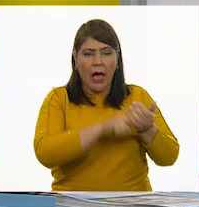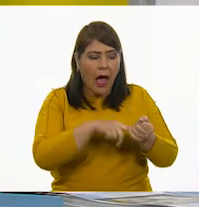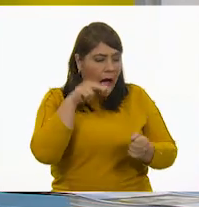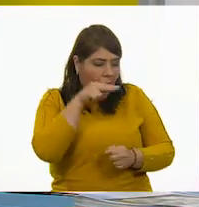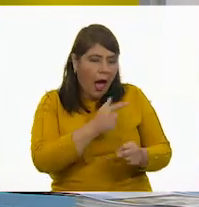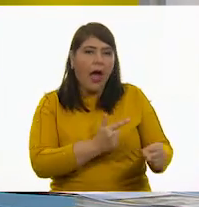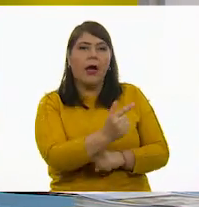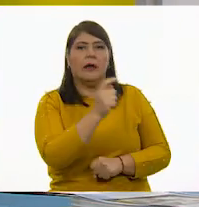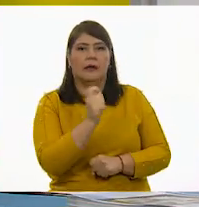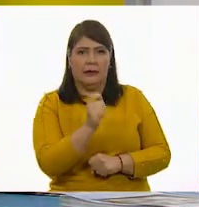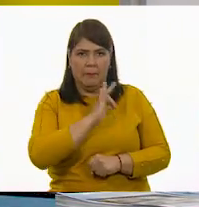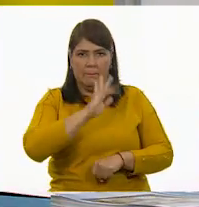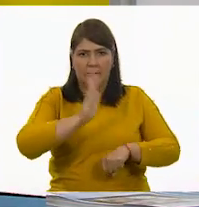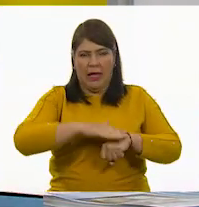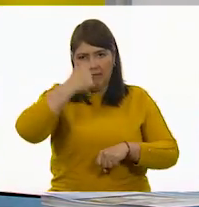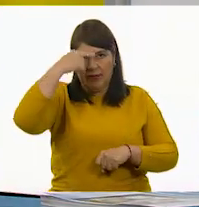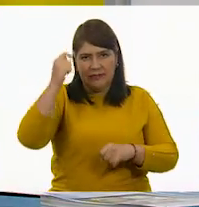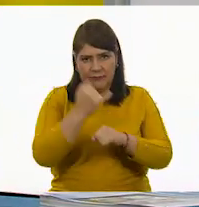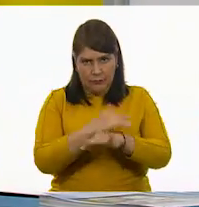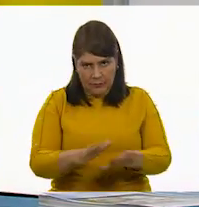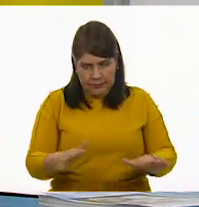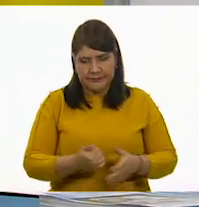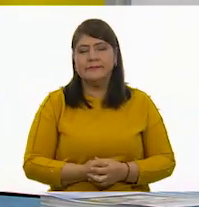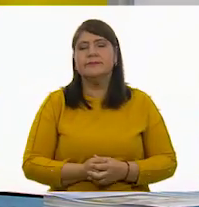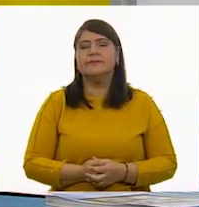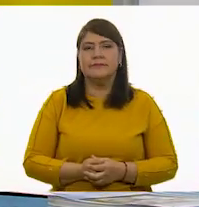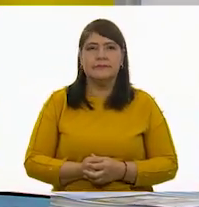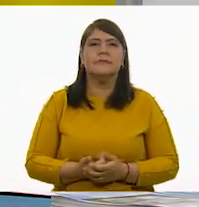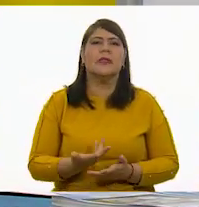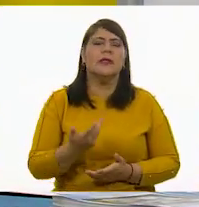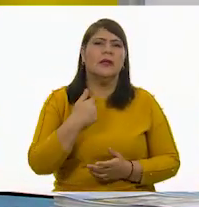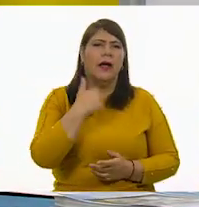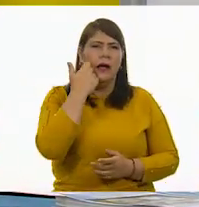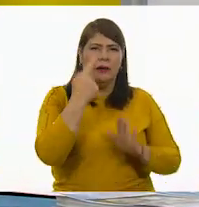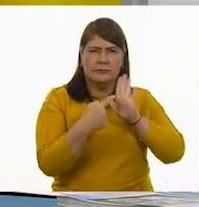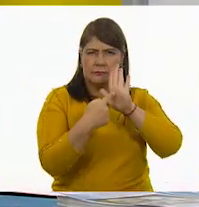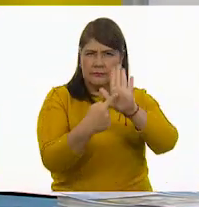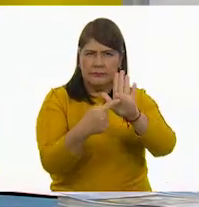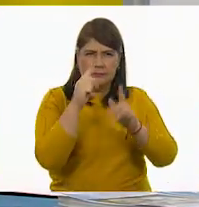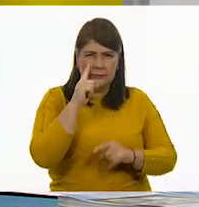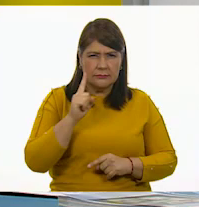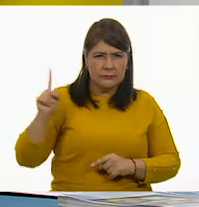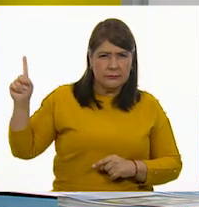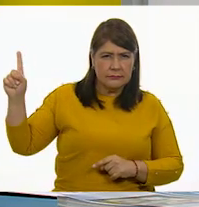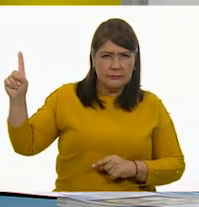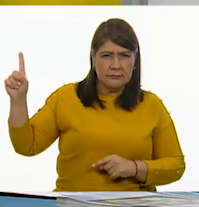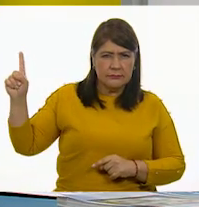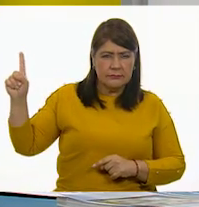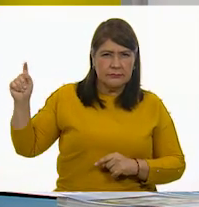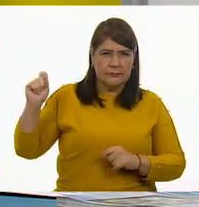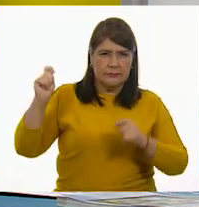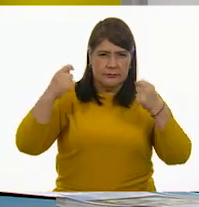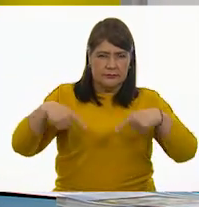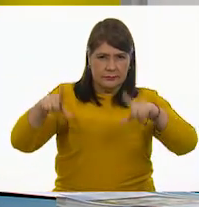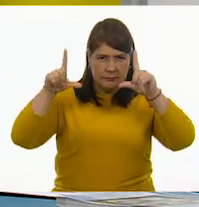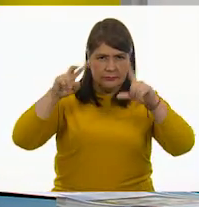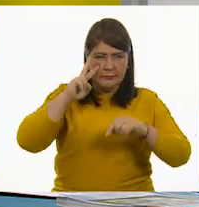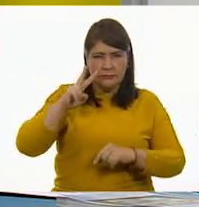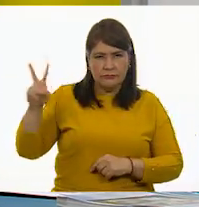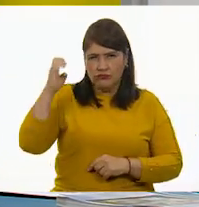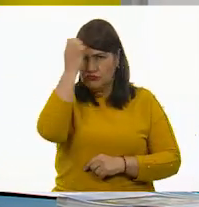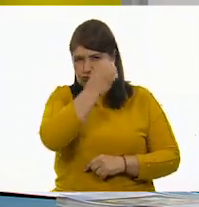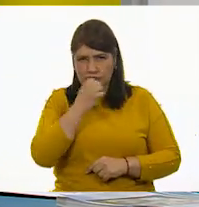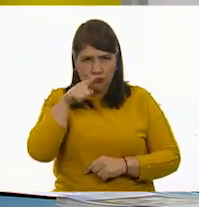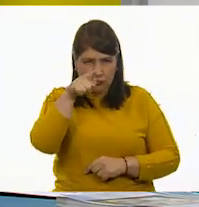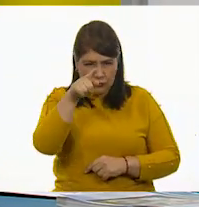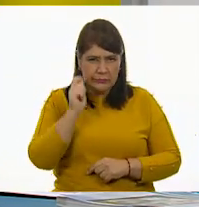Bien. Quisiera que viéramos esta imagen en casa. Por favor, si me ayudan y lo pueden observar.